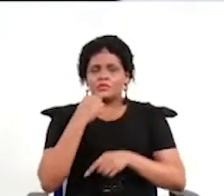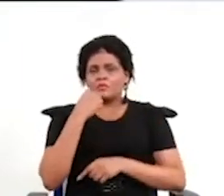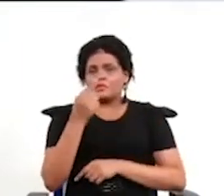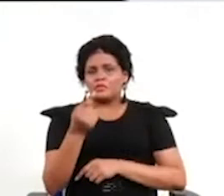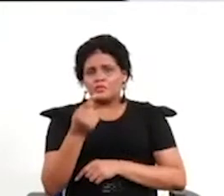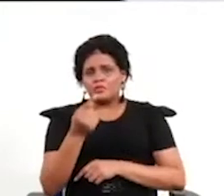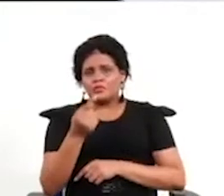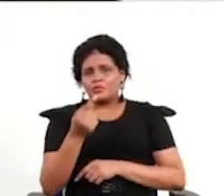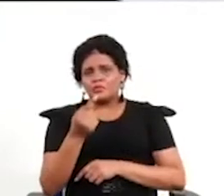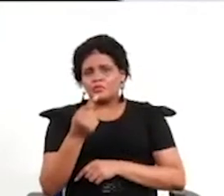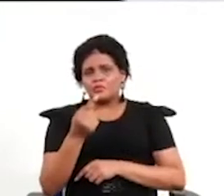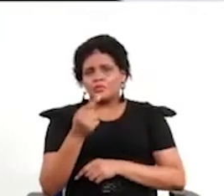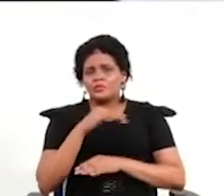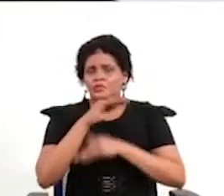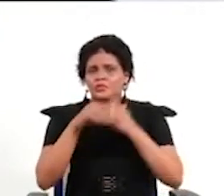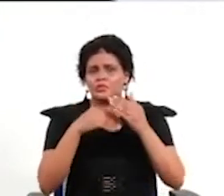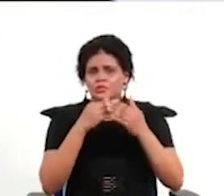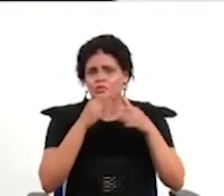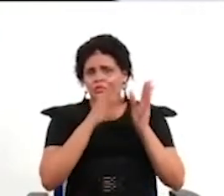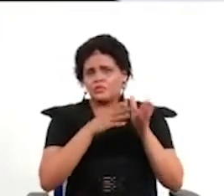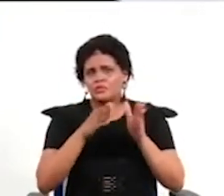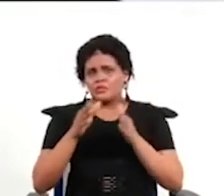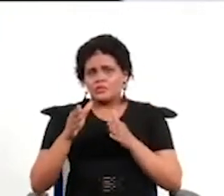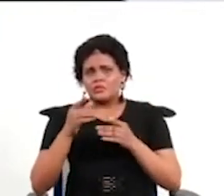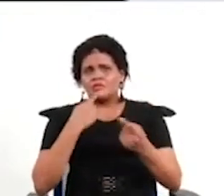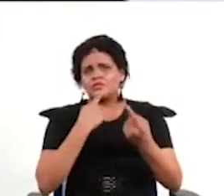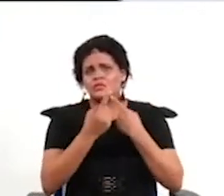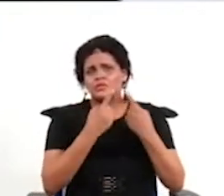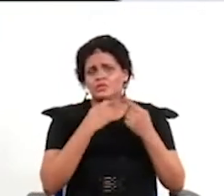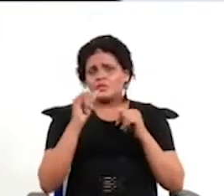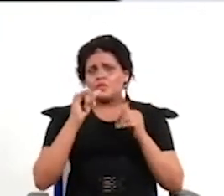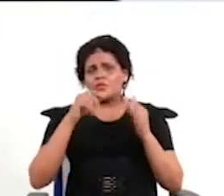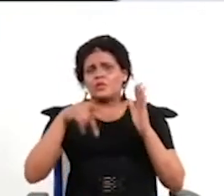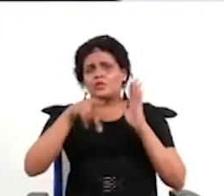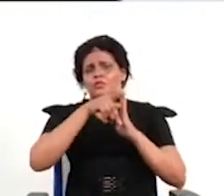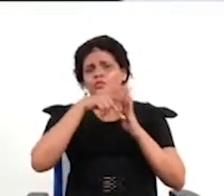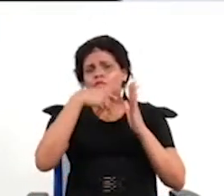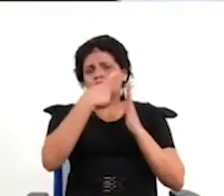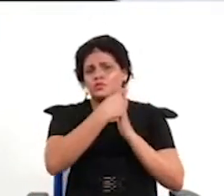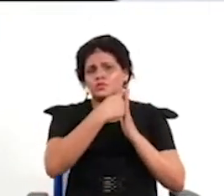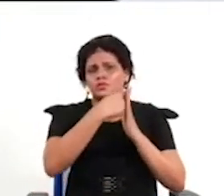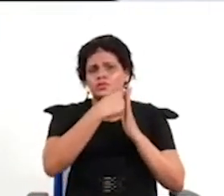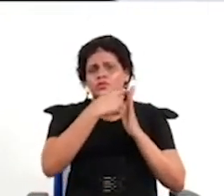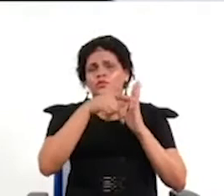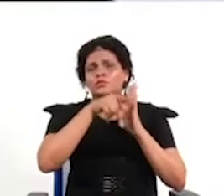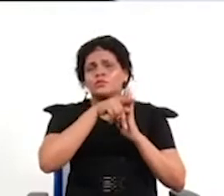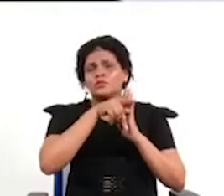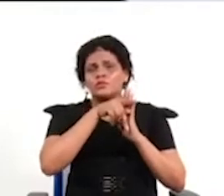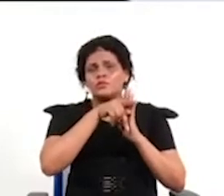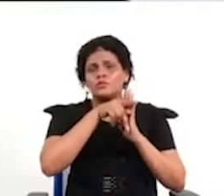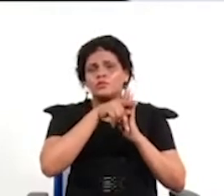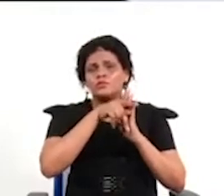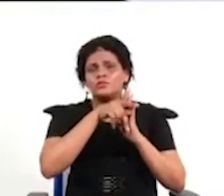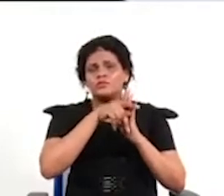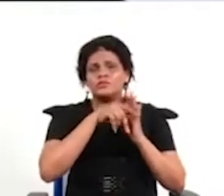en contra de actores concretos en la discusión de un proyecto de reforma constitucional o de cambio constitucional